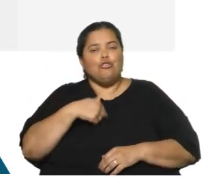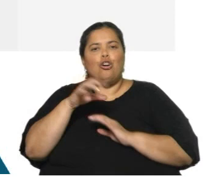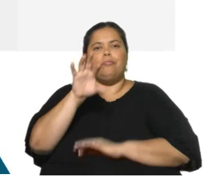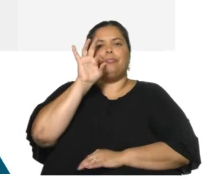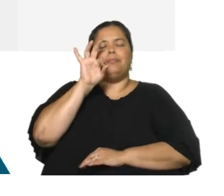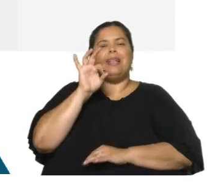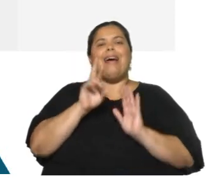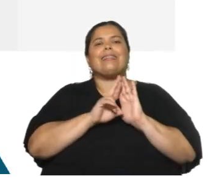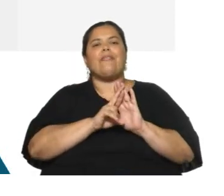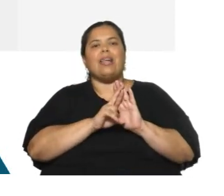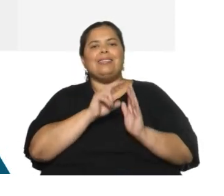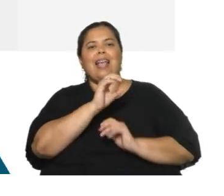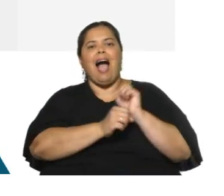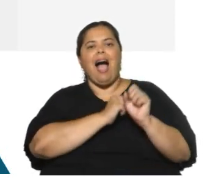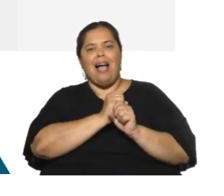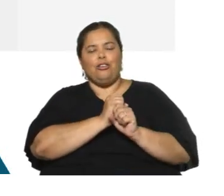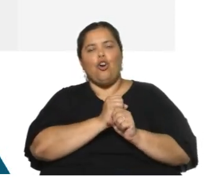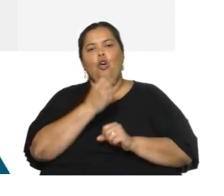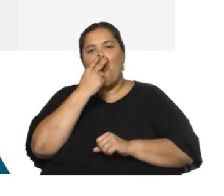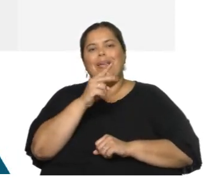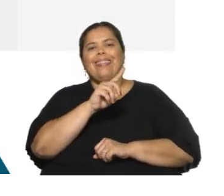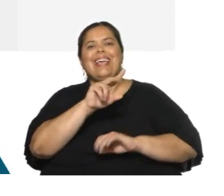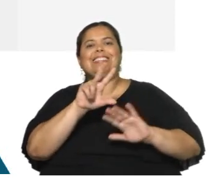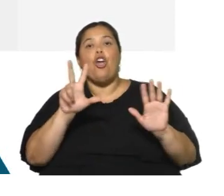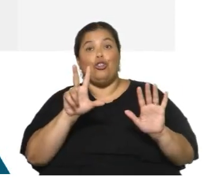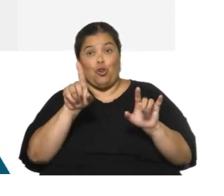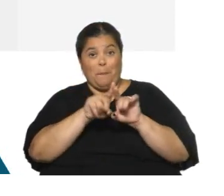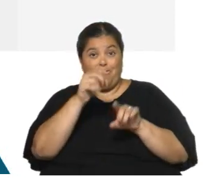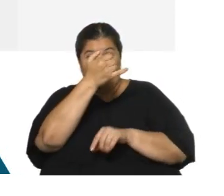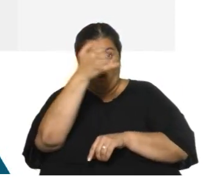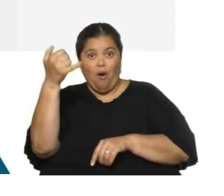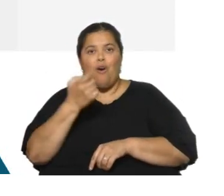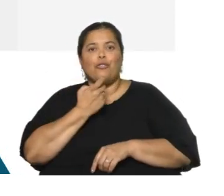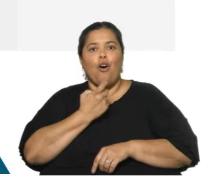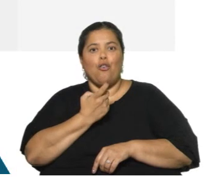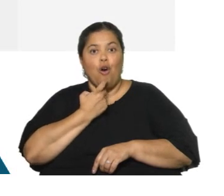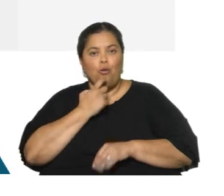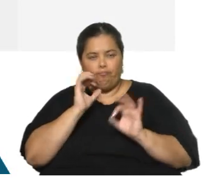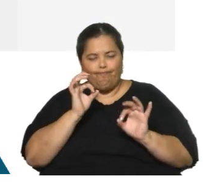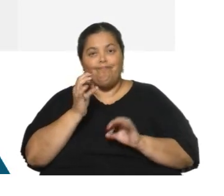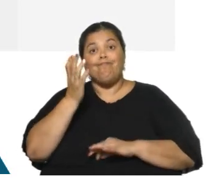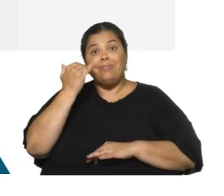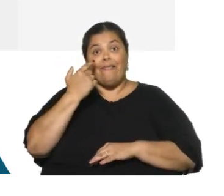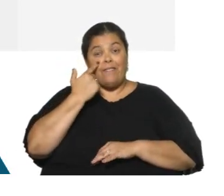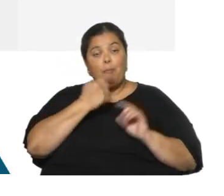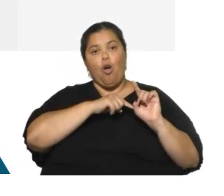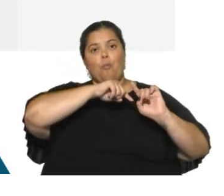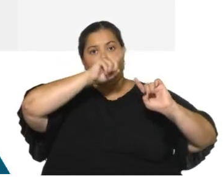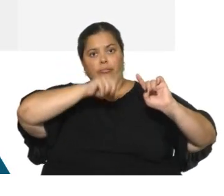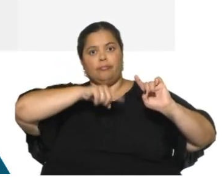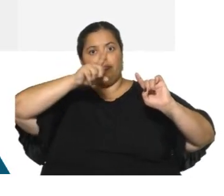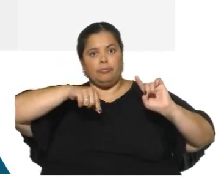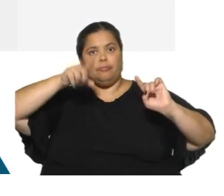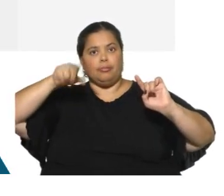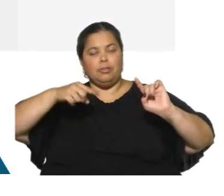año 2018, ¿qué es esa línea roja? El 100, bueno, vemos que ha estado evolucionando en los últimos años, mes a mes, un